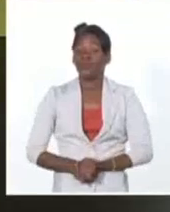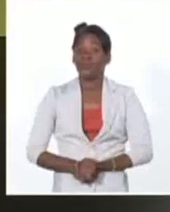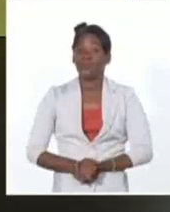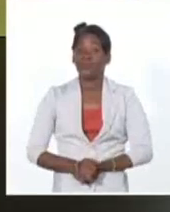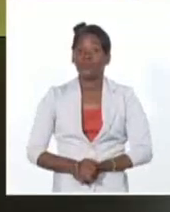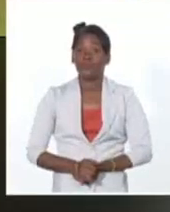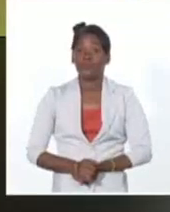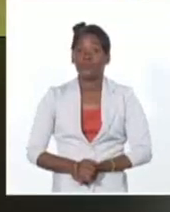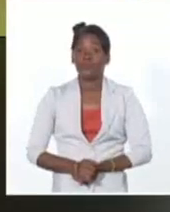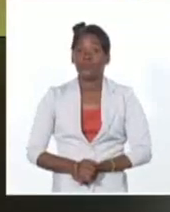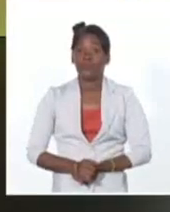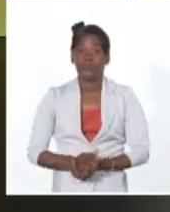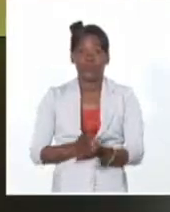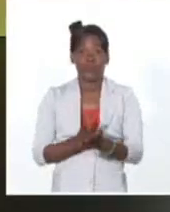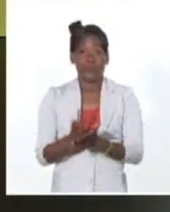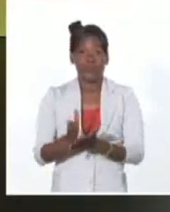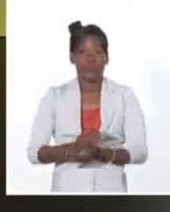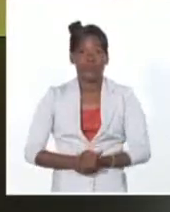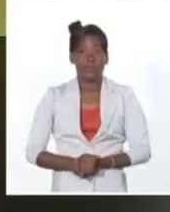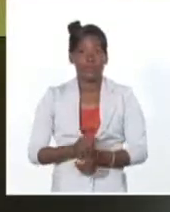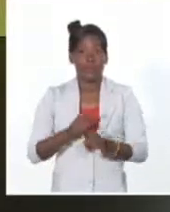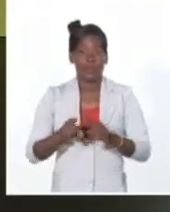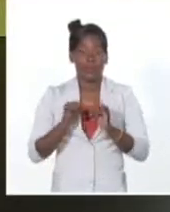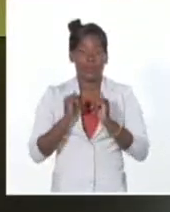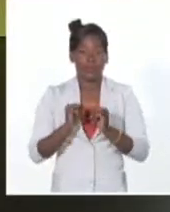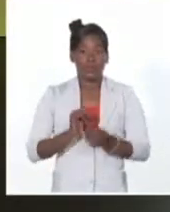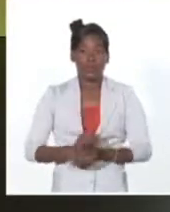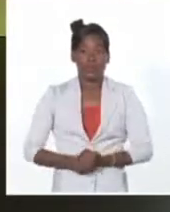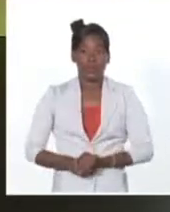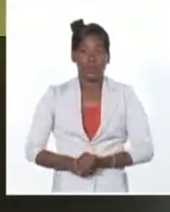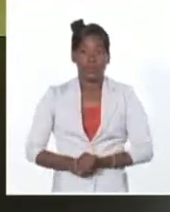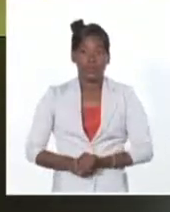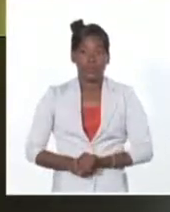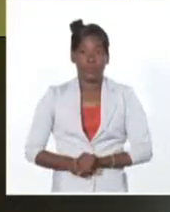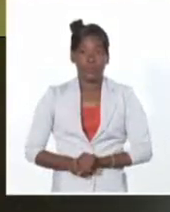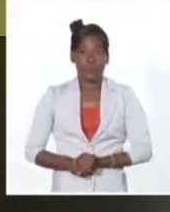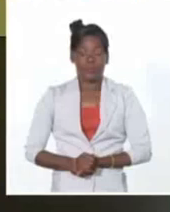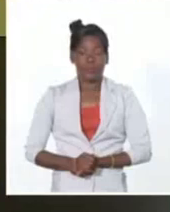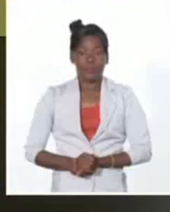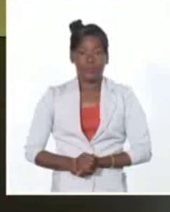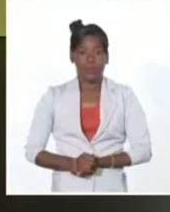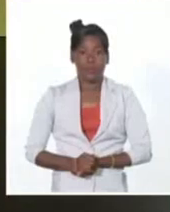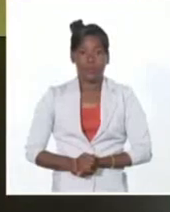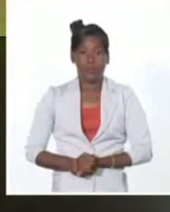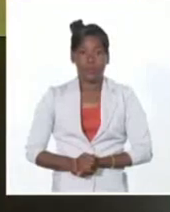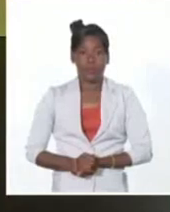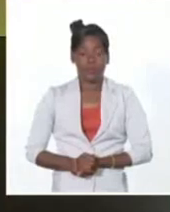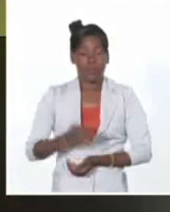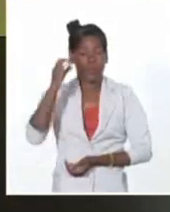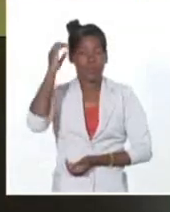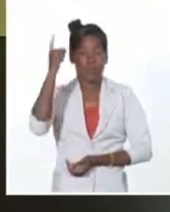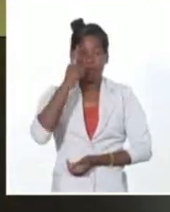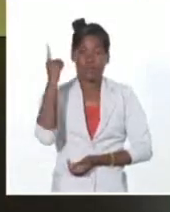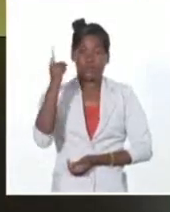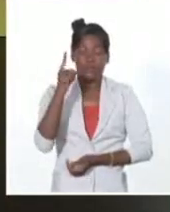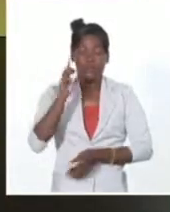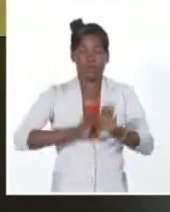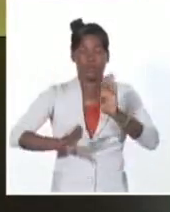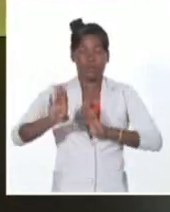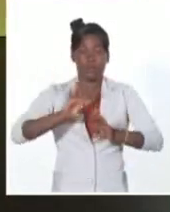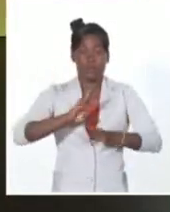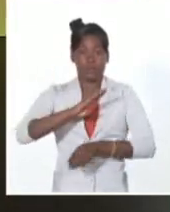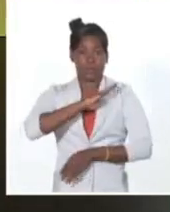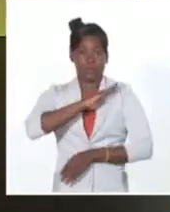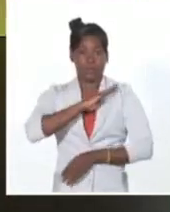A continuación vamos a ofrecer la nota informativa número uno del Estado Mayor Nacional de la Defensa Civil sobre las intensas